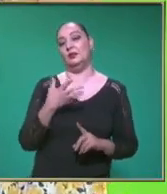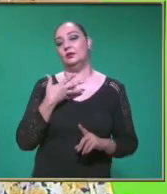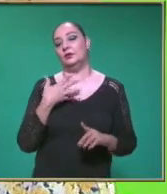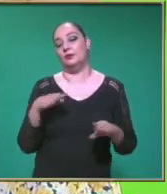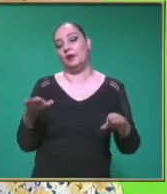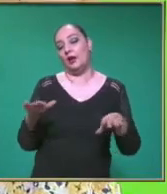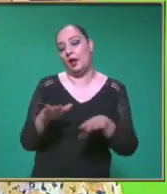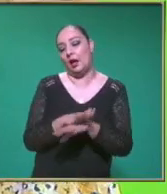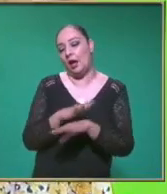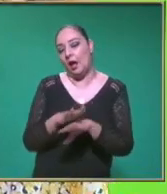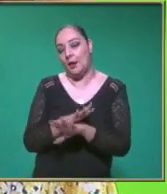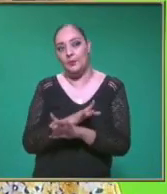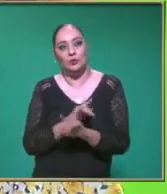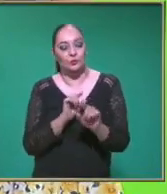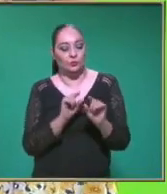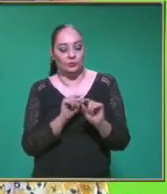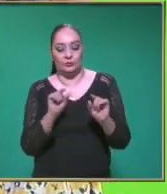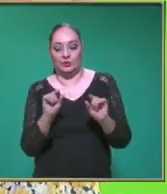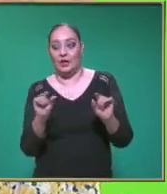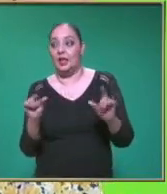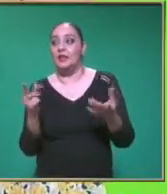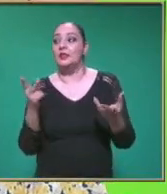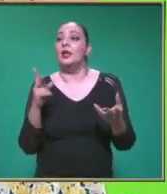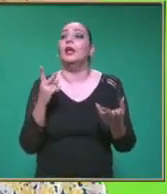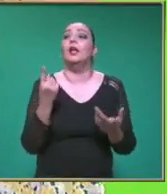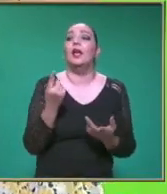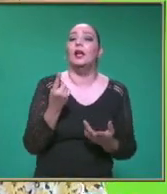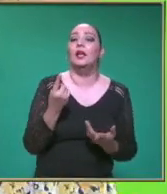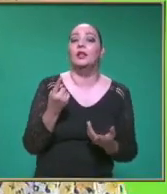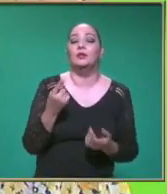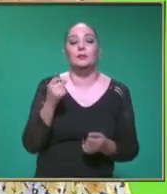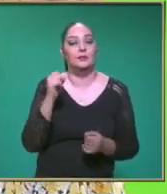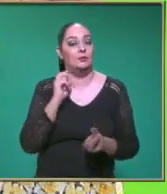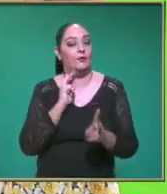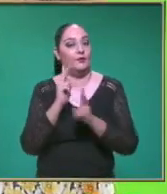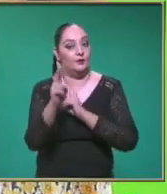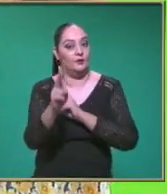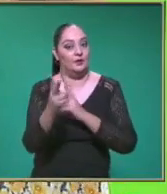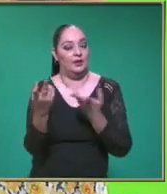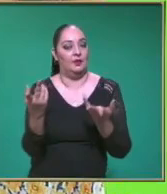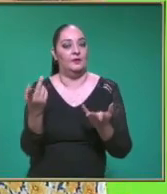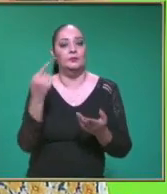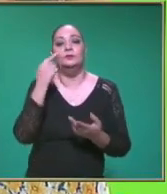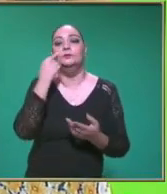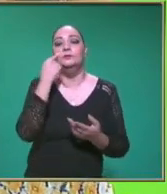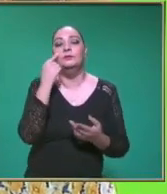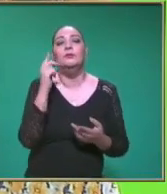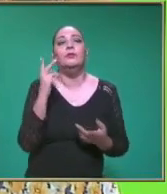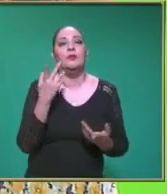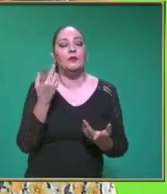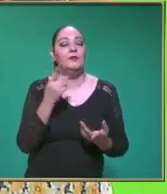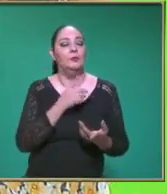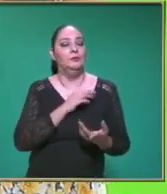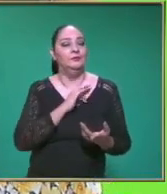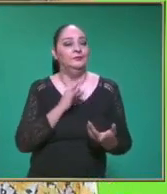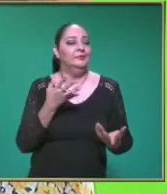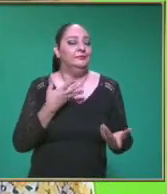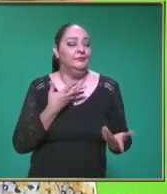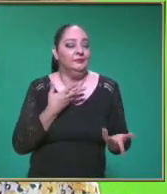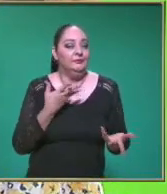Modificaciones En cuanto A su Velocidad Entonces vamos a ver Profe ¿Qué es lo que vamos a obtener?